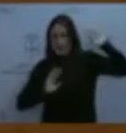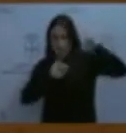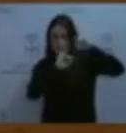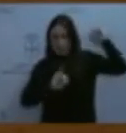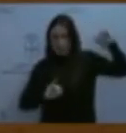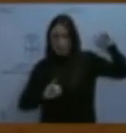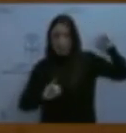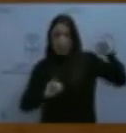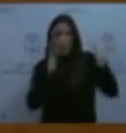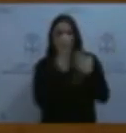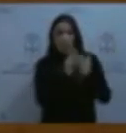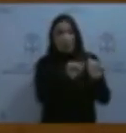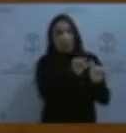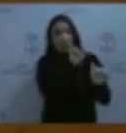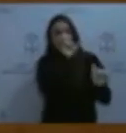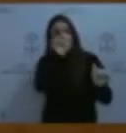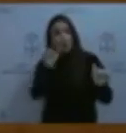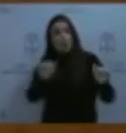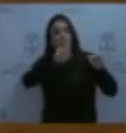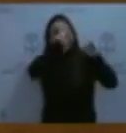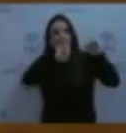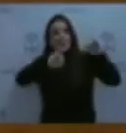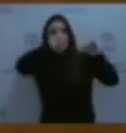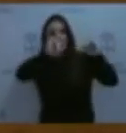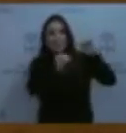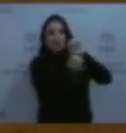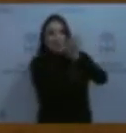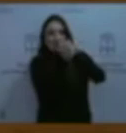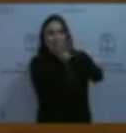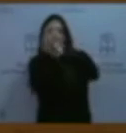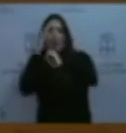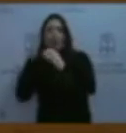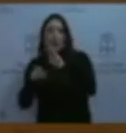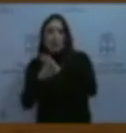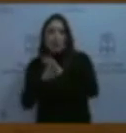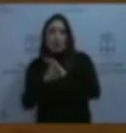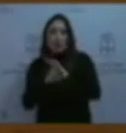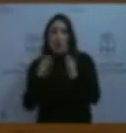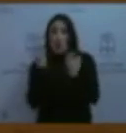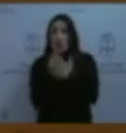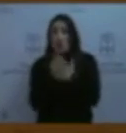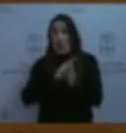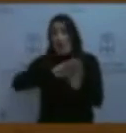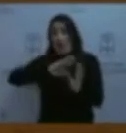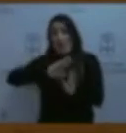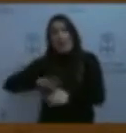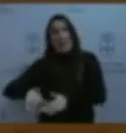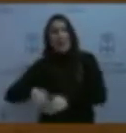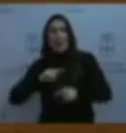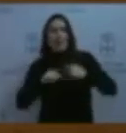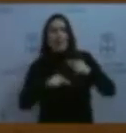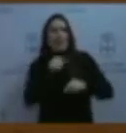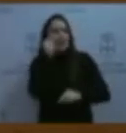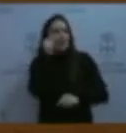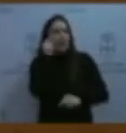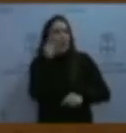A lo largo del curso siguen apareciendo grietas y, a finales de curso, las familias se enteran, a través del AMPA, de que las obras se